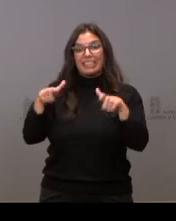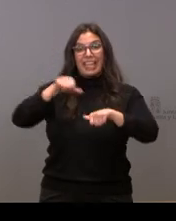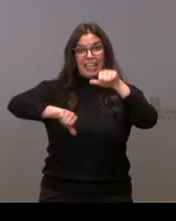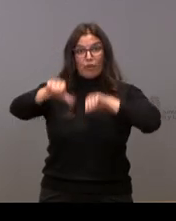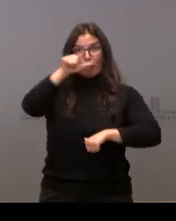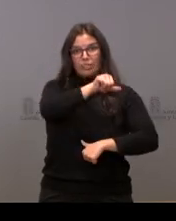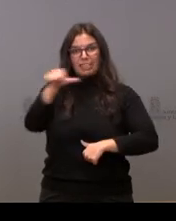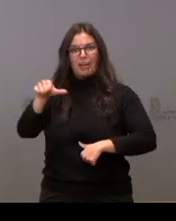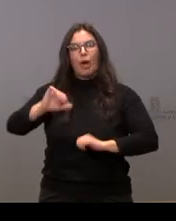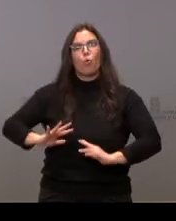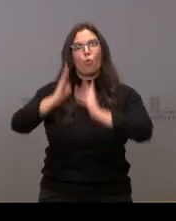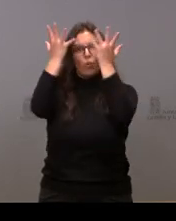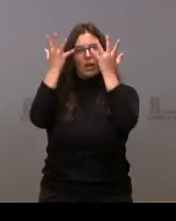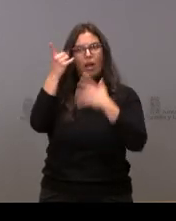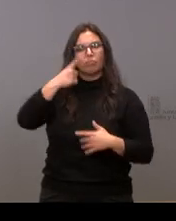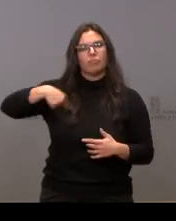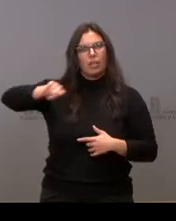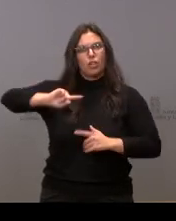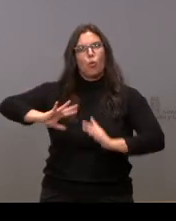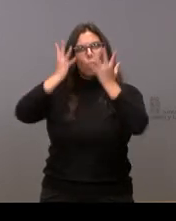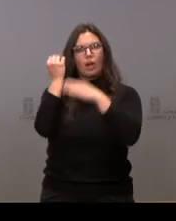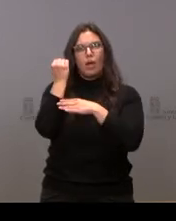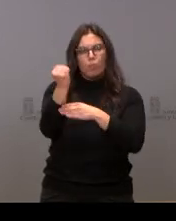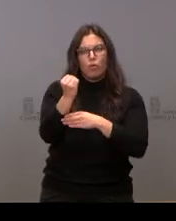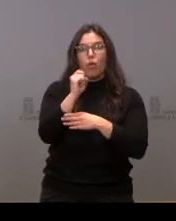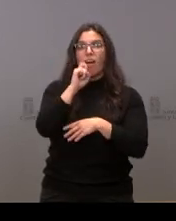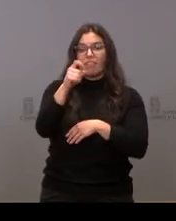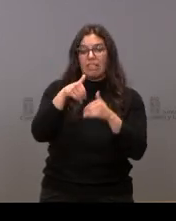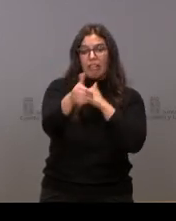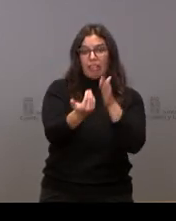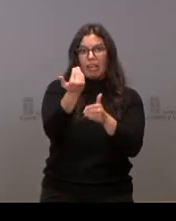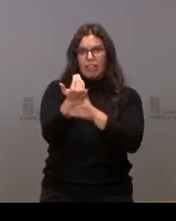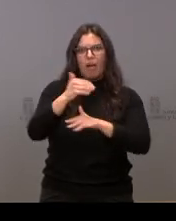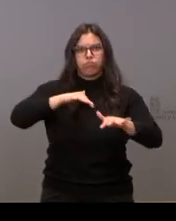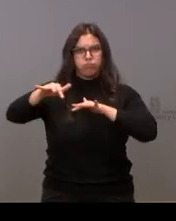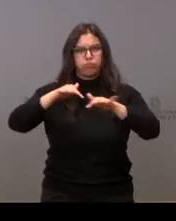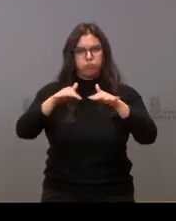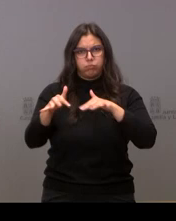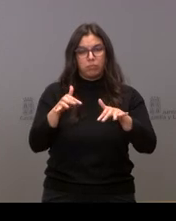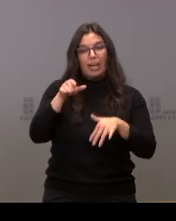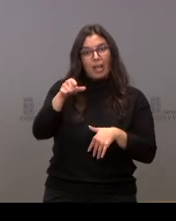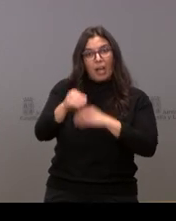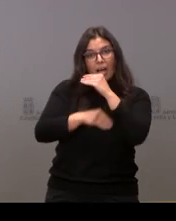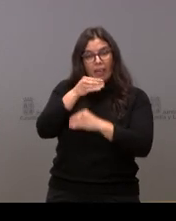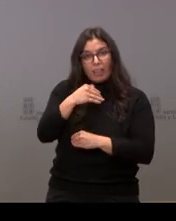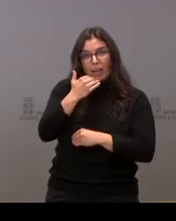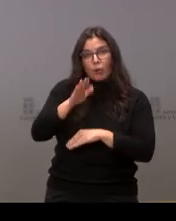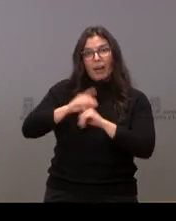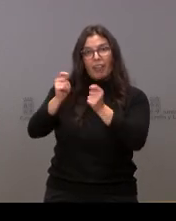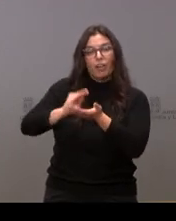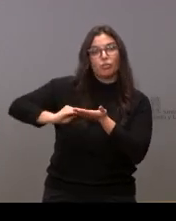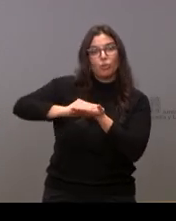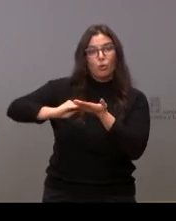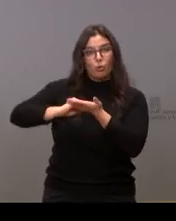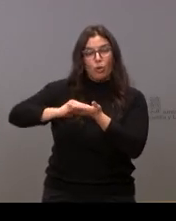huelga. Esta semana han secundado un paro, anuncian nuevas movilizaciones en próximos días. ¿Se va a intervenir de algún modo para solucionar este